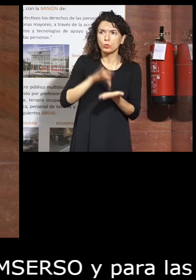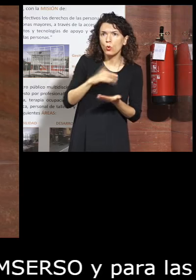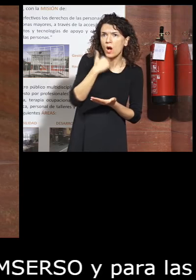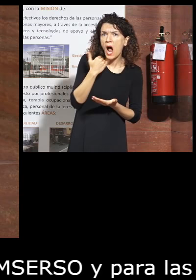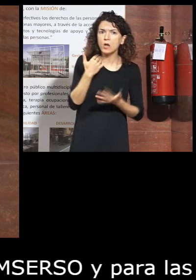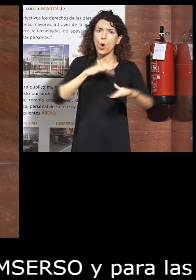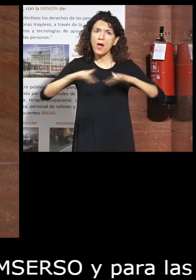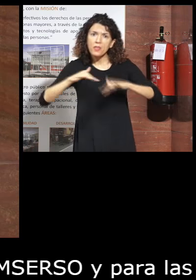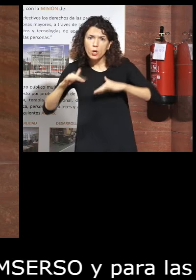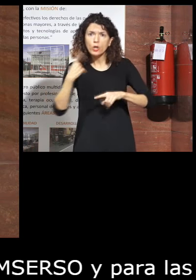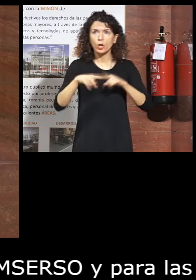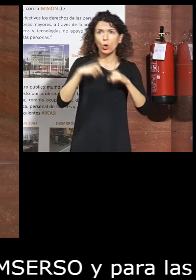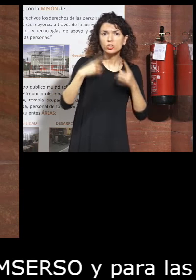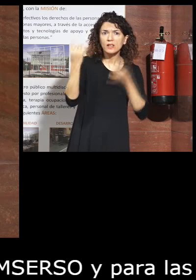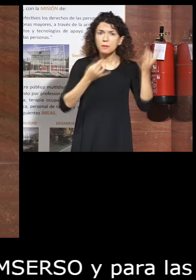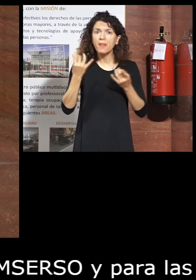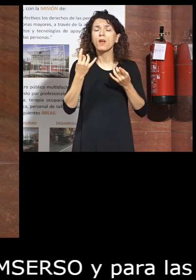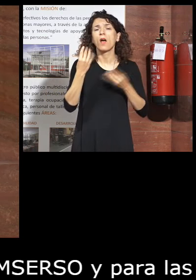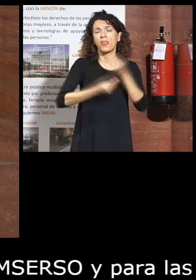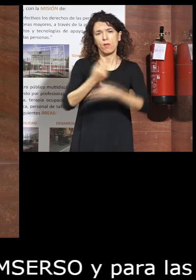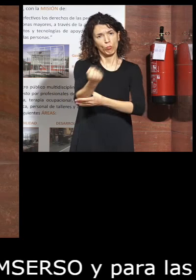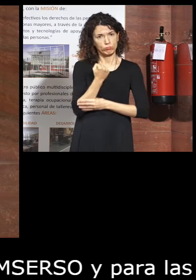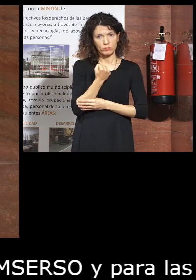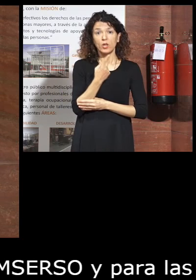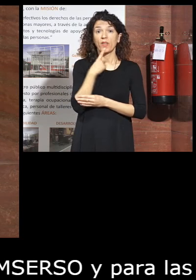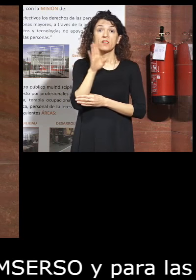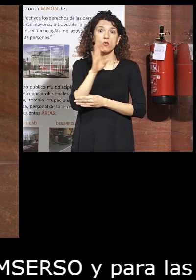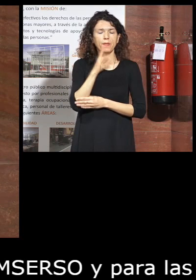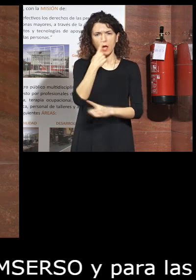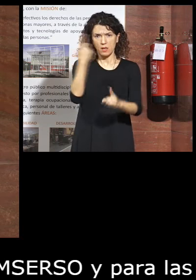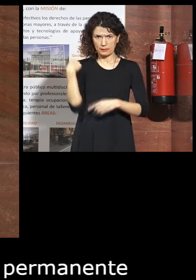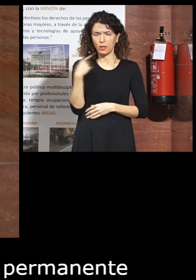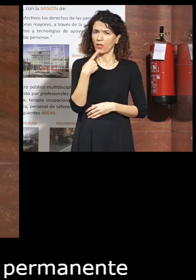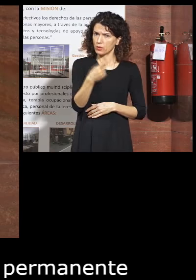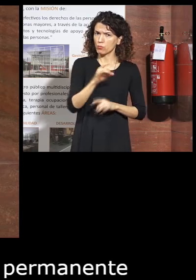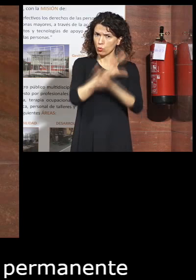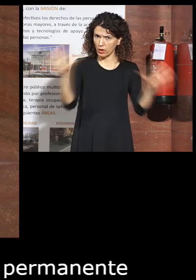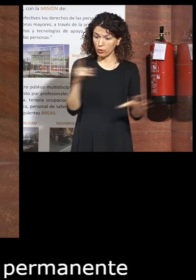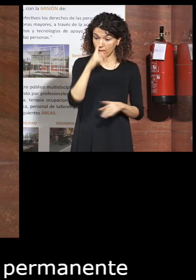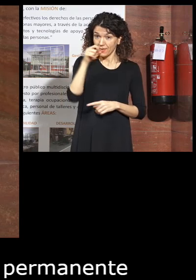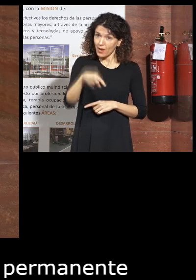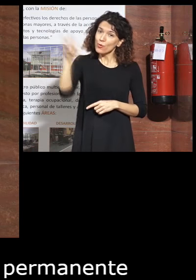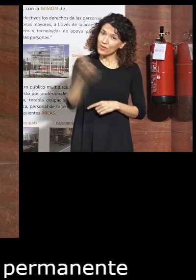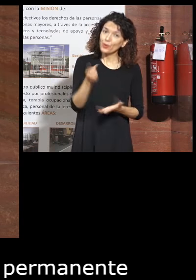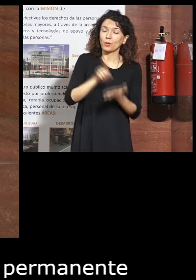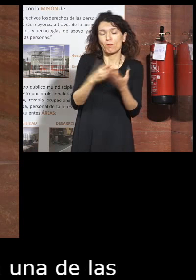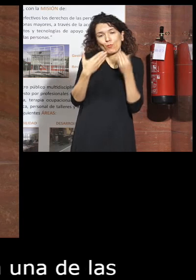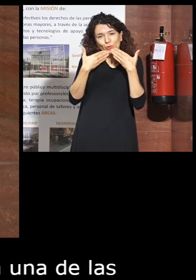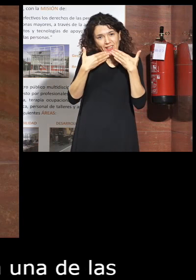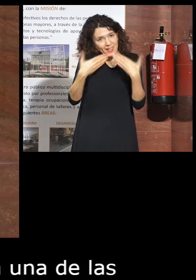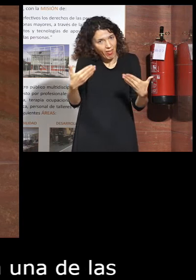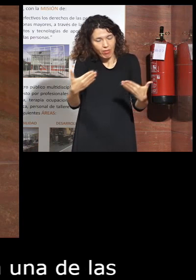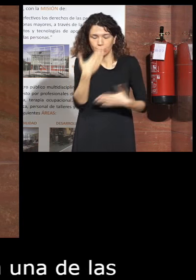acciones que aprendemos o realizamos. Lo ha dicho Miguel Ángel, el año pasado es un poco aquí, este año está aquí y le quiero agradecer